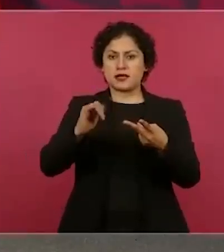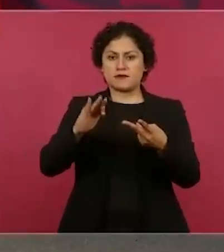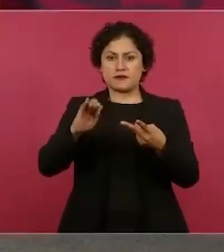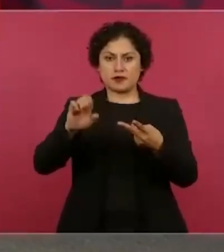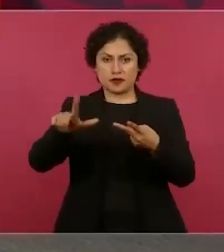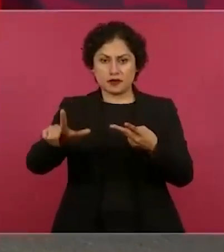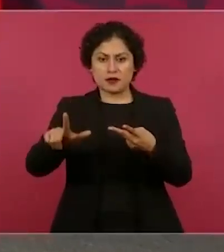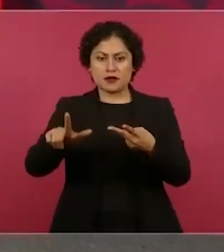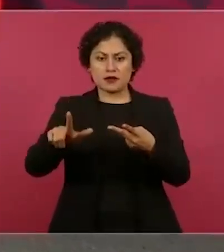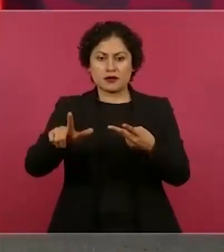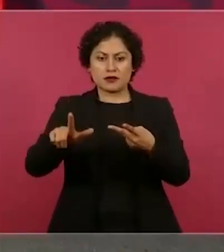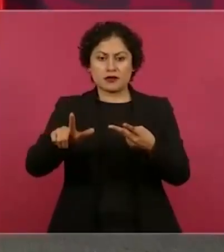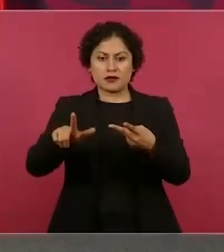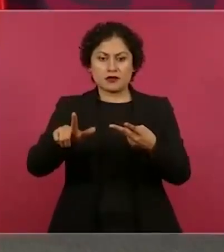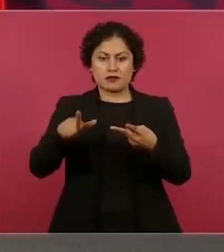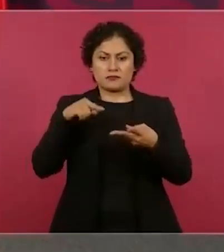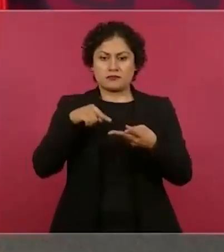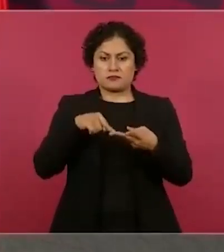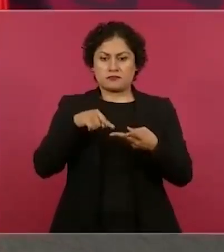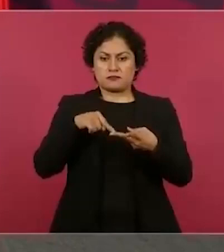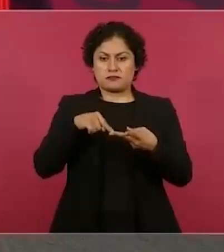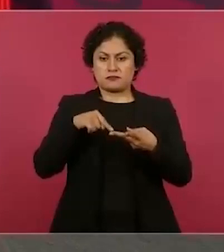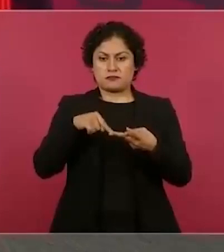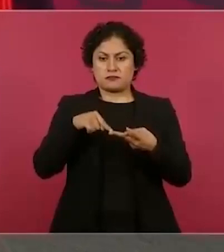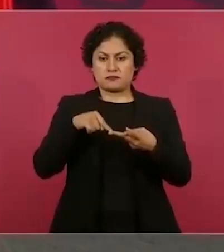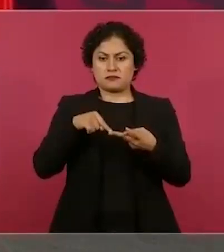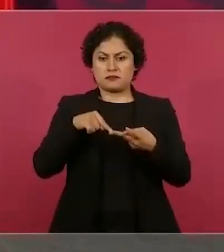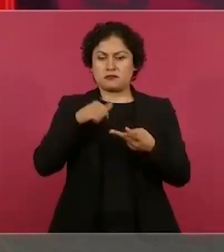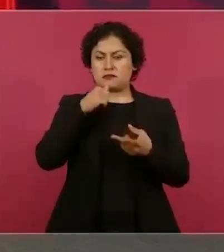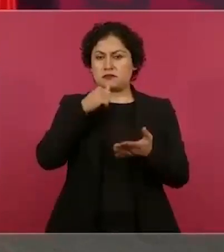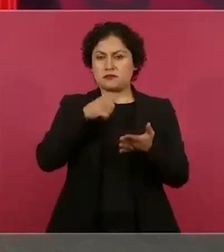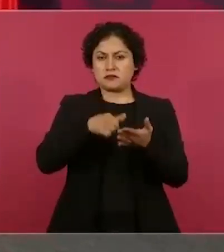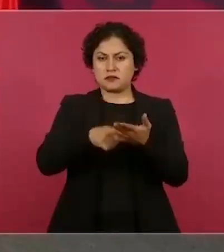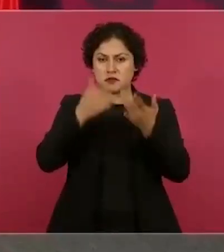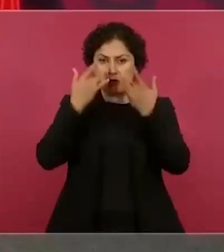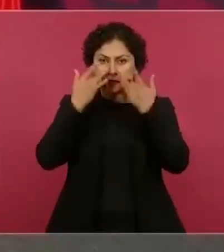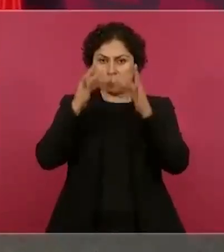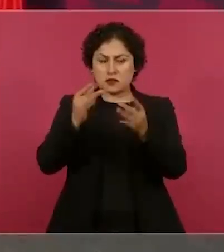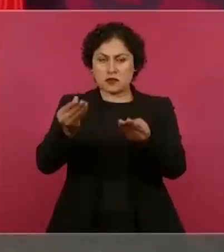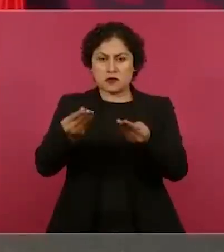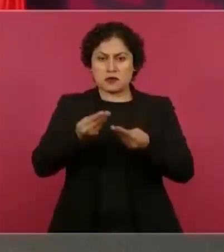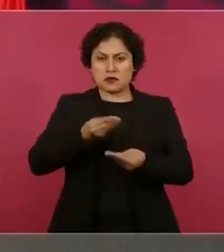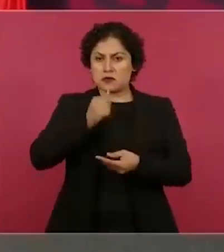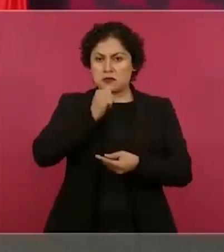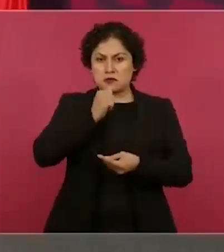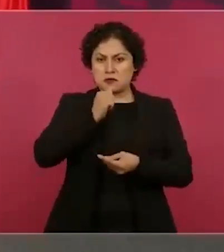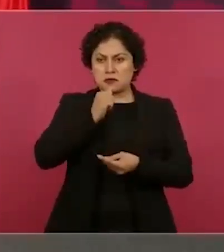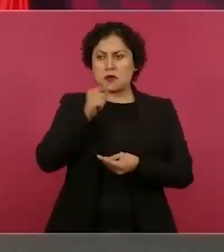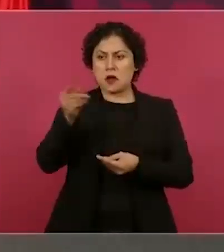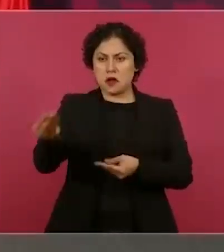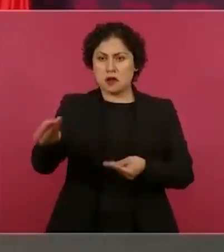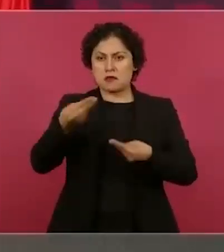que no me ha entregado todavía la renuncia, me entregó una carta de agradecimiento.